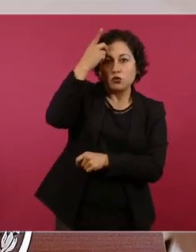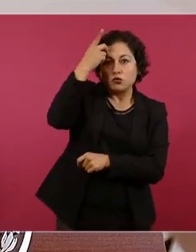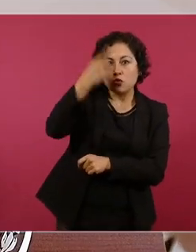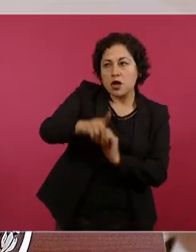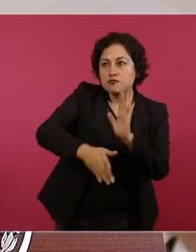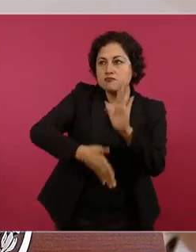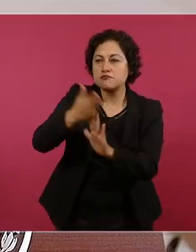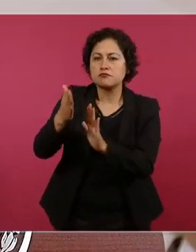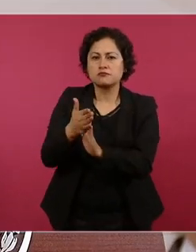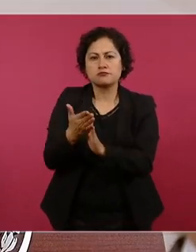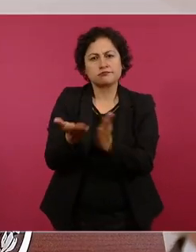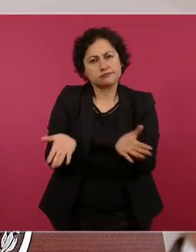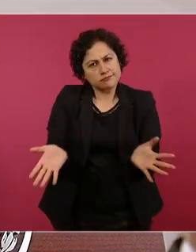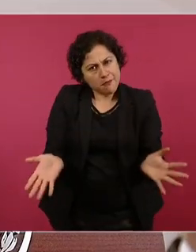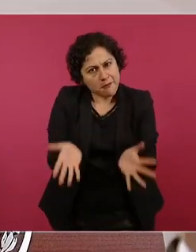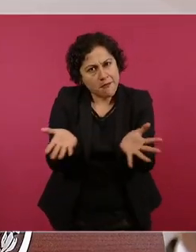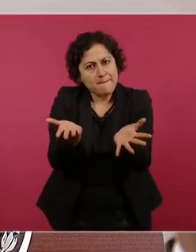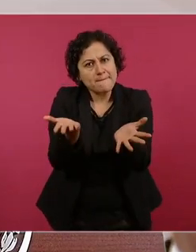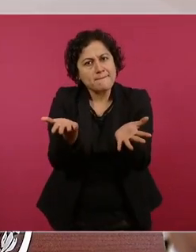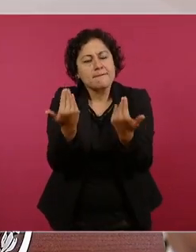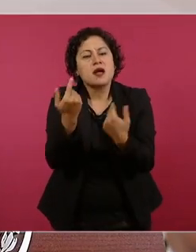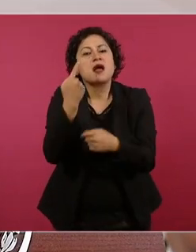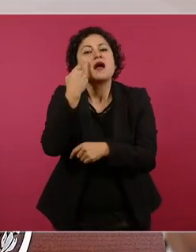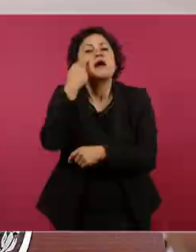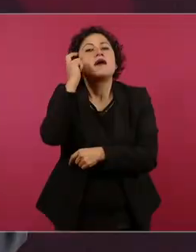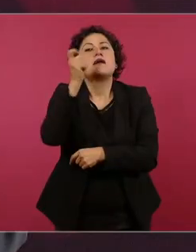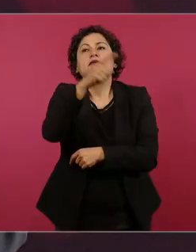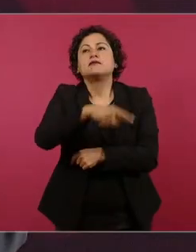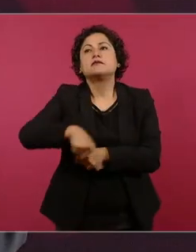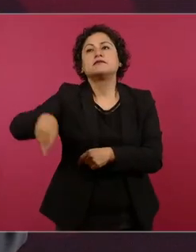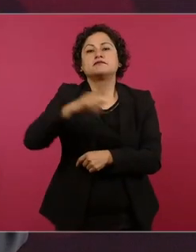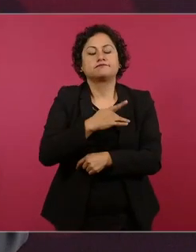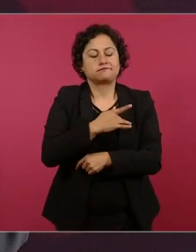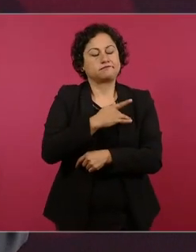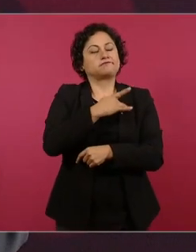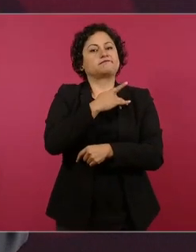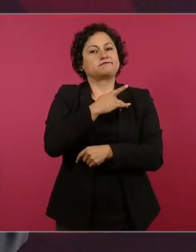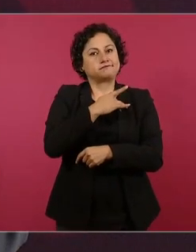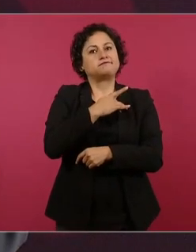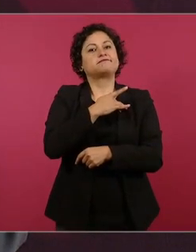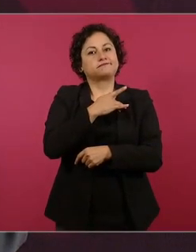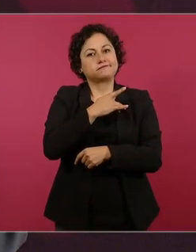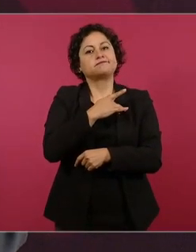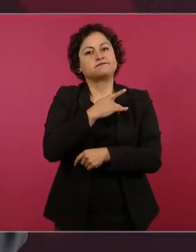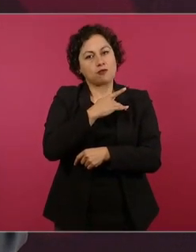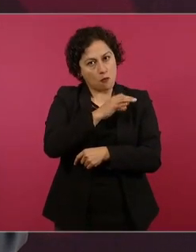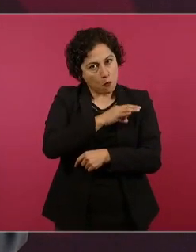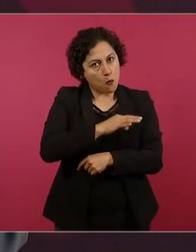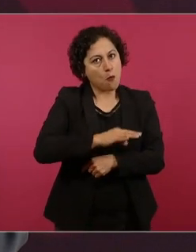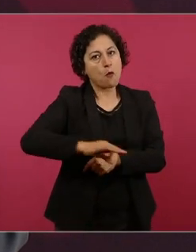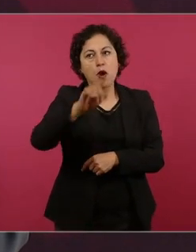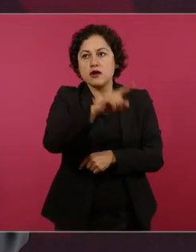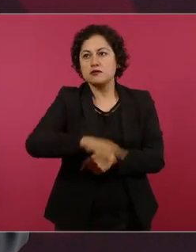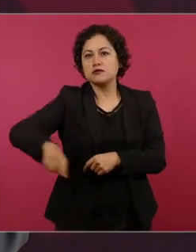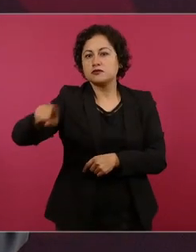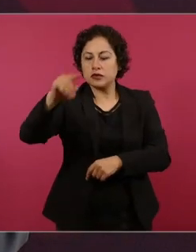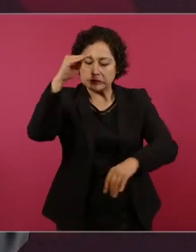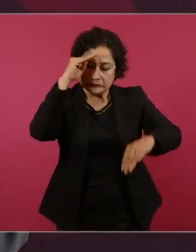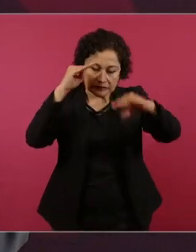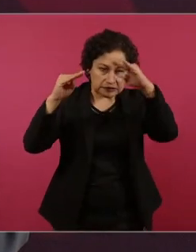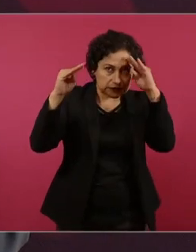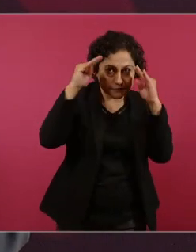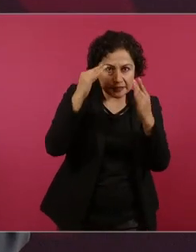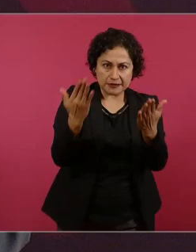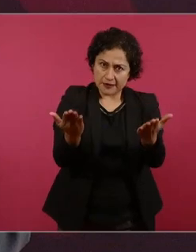que se motiven y comprometan para que de inmediato reacondicionen